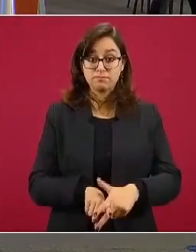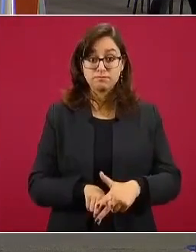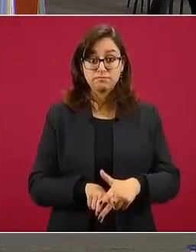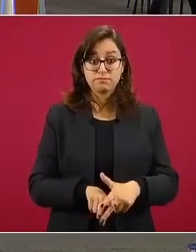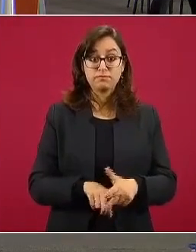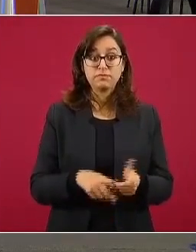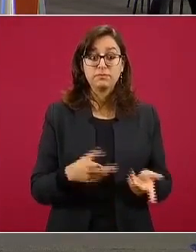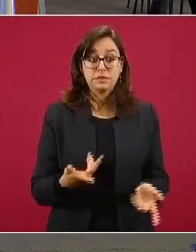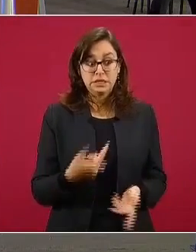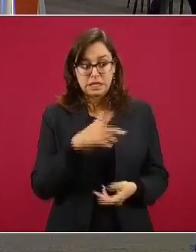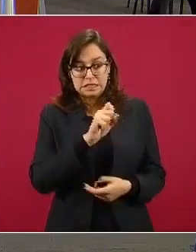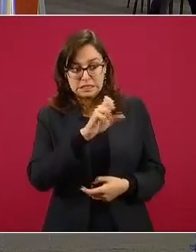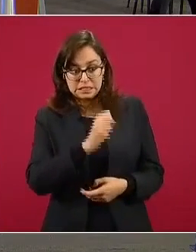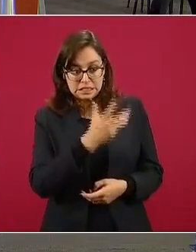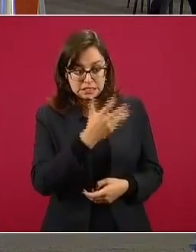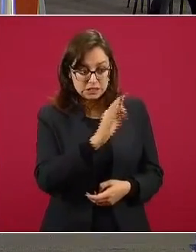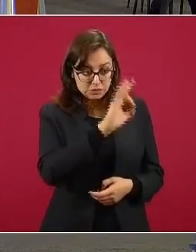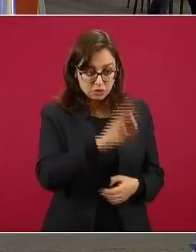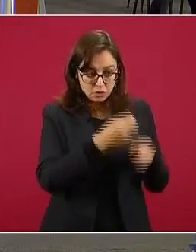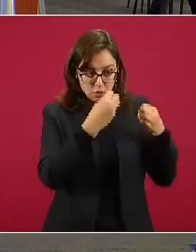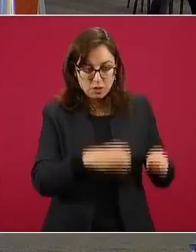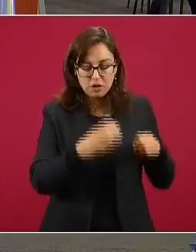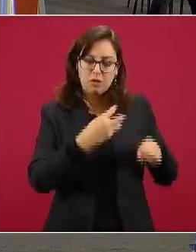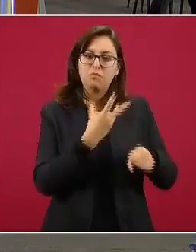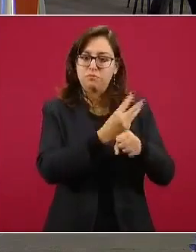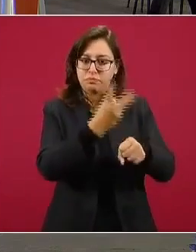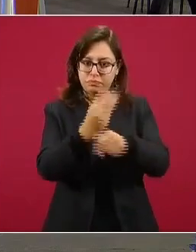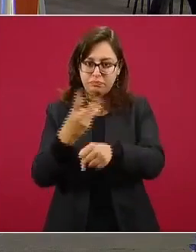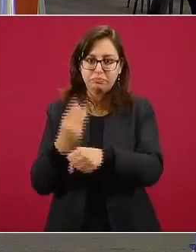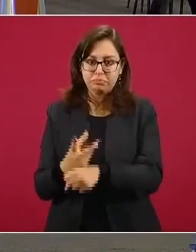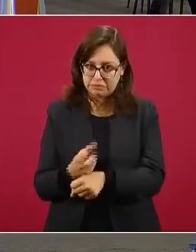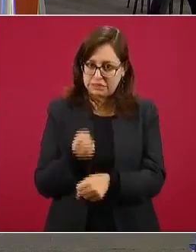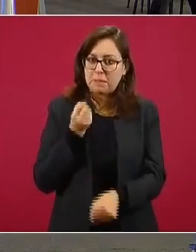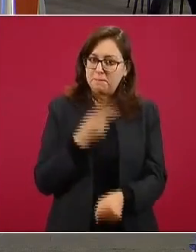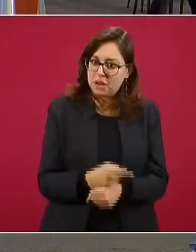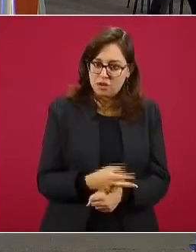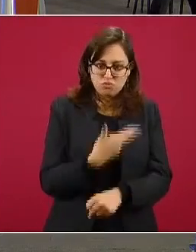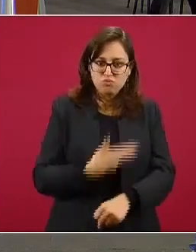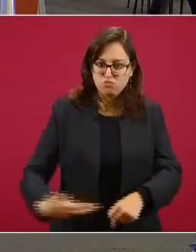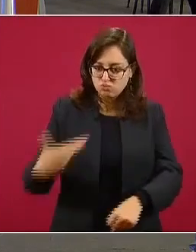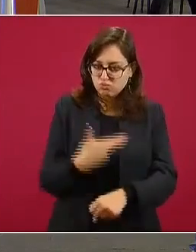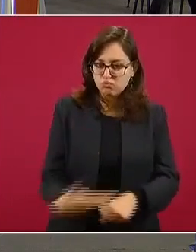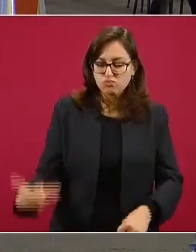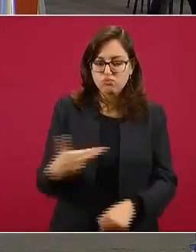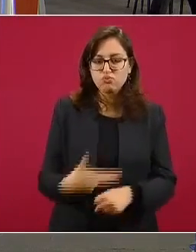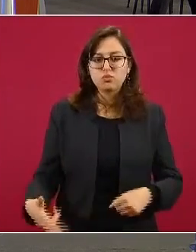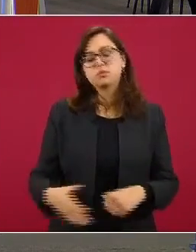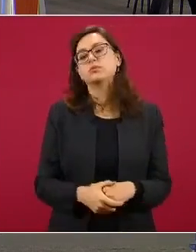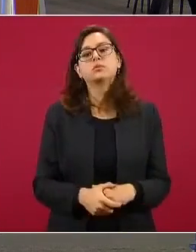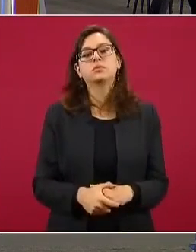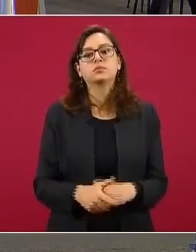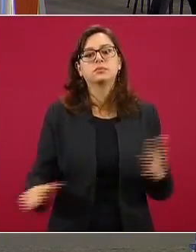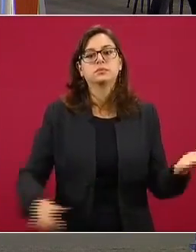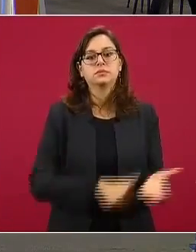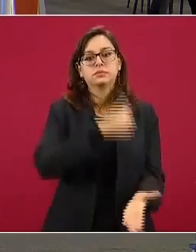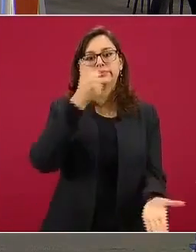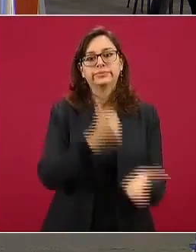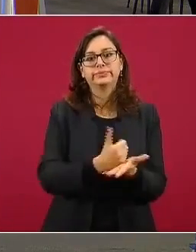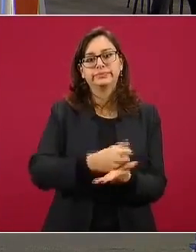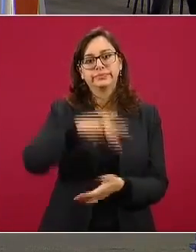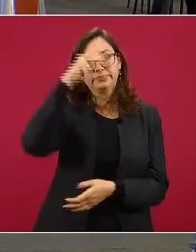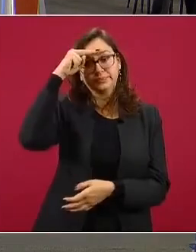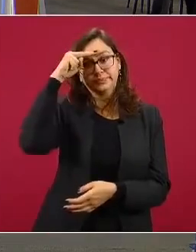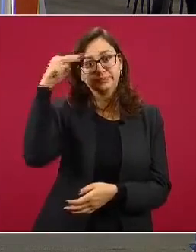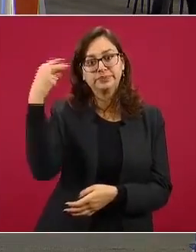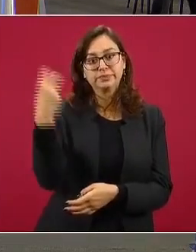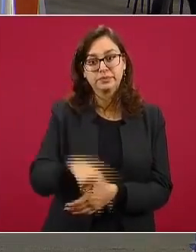teníamos 65% de hospitalización. Llegaremos a buen tiempo. La siguiente. La Ciudad de México es importante por su